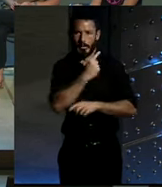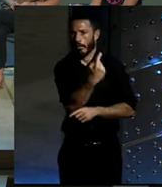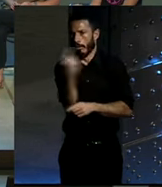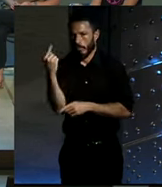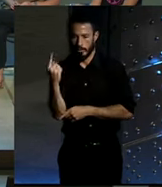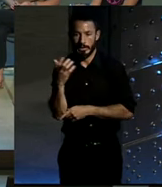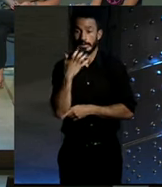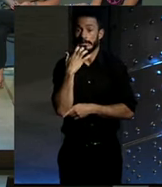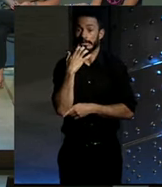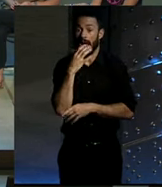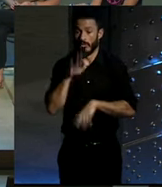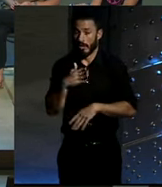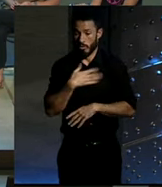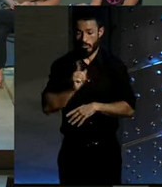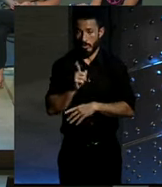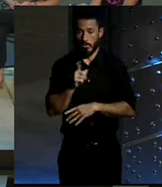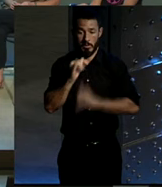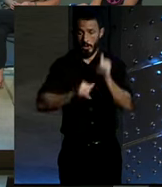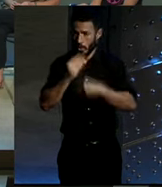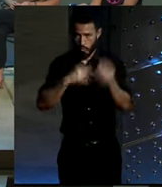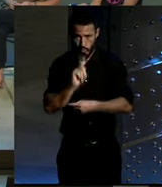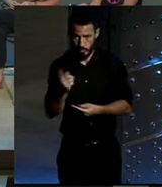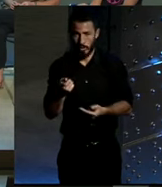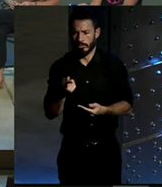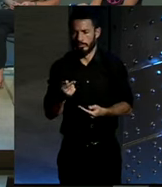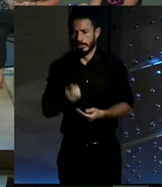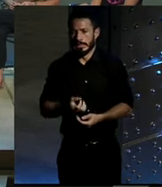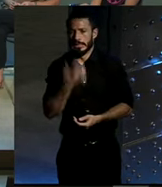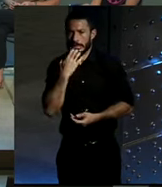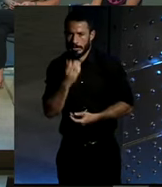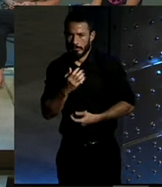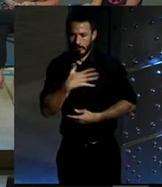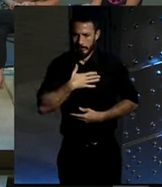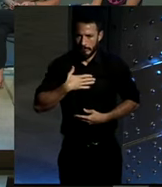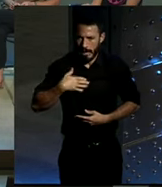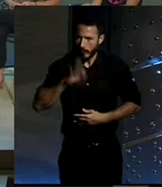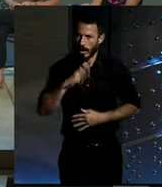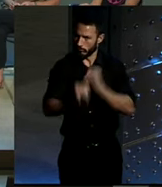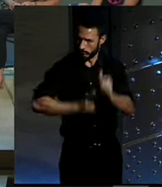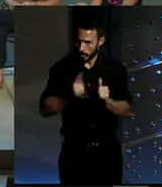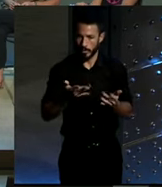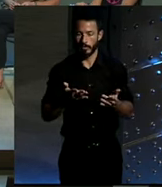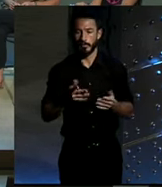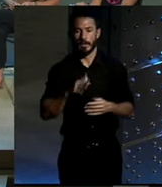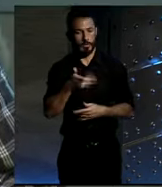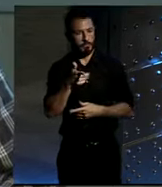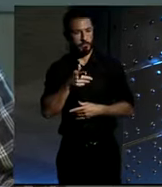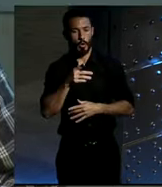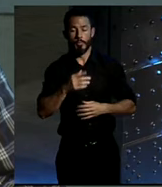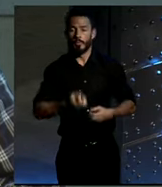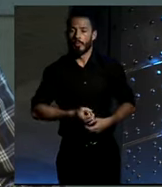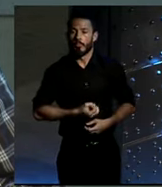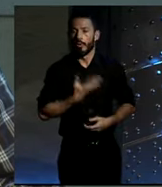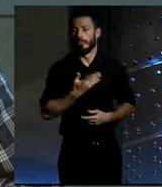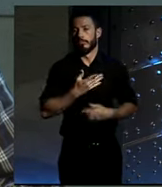uno quiere, o sea, es una cuestión de voluntad. Sí, es que estamos... No es una cuestión de voluntad, es una cuestión de economía, te diría. O cuando el momento que uno se da cuenta que